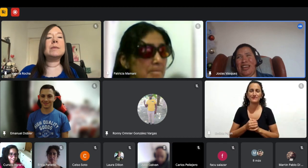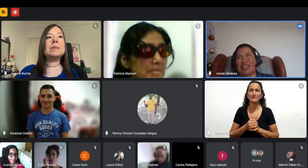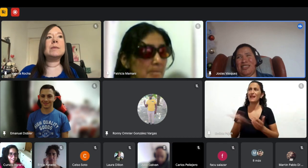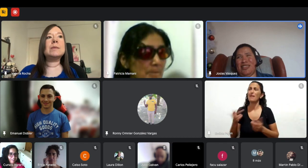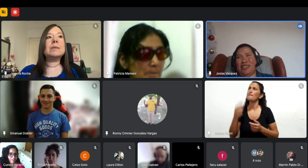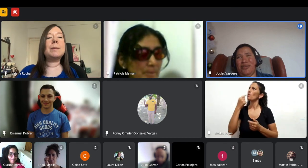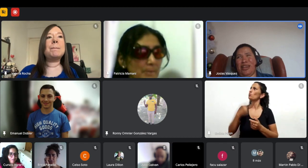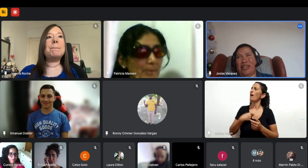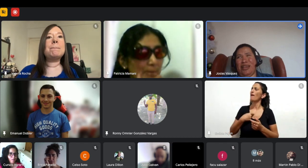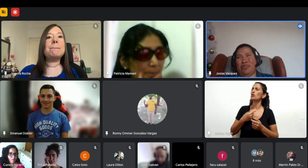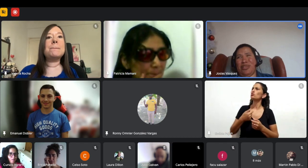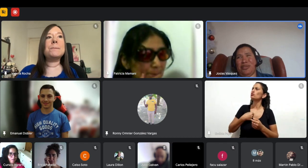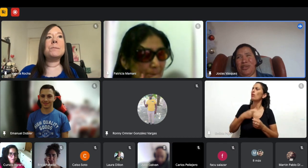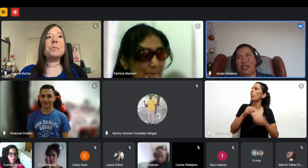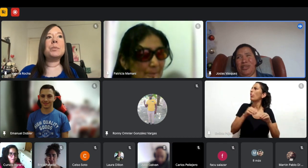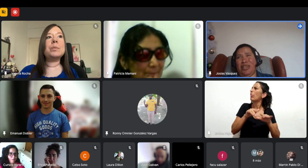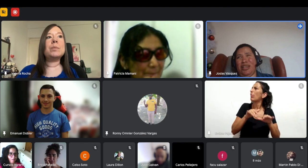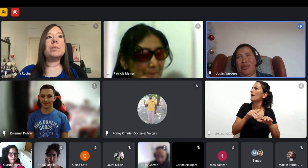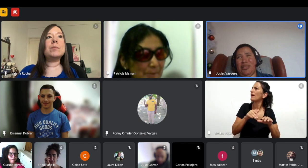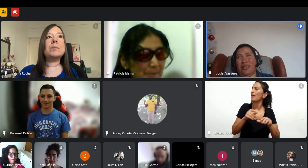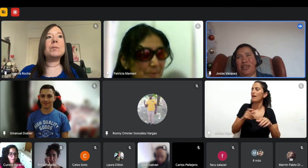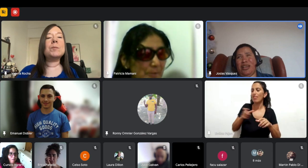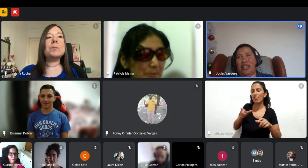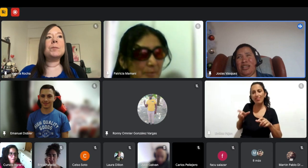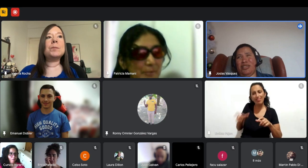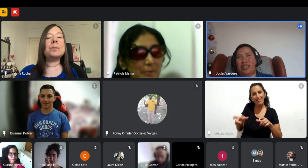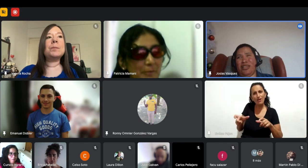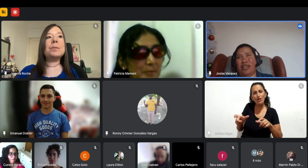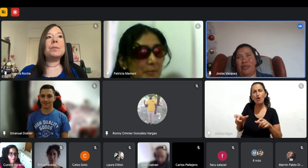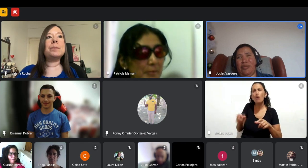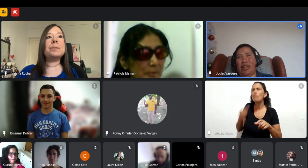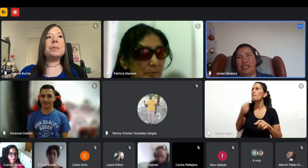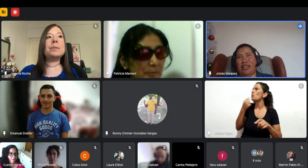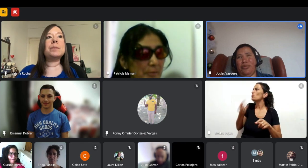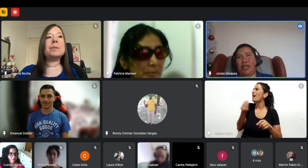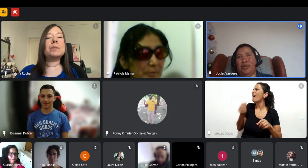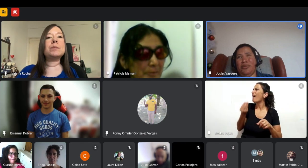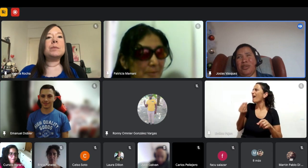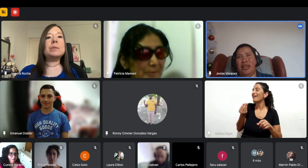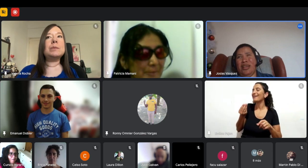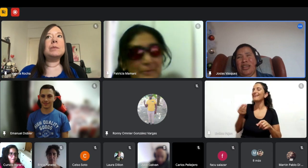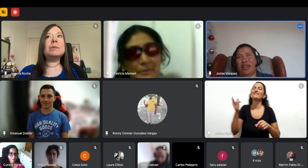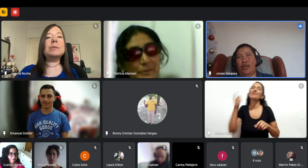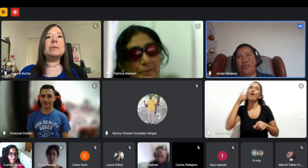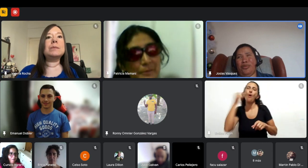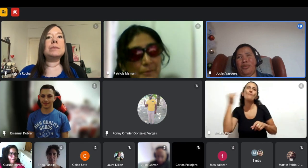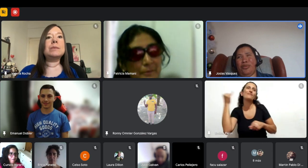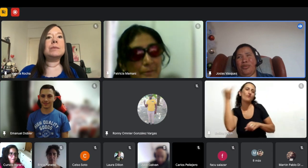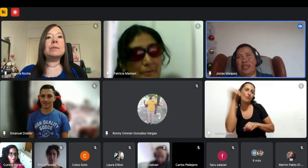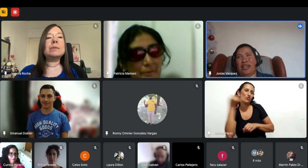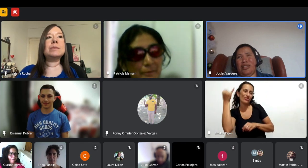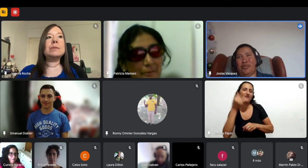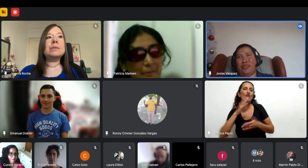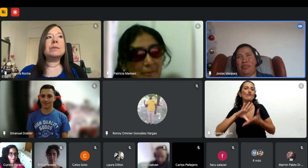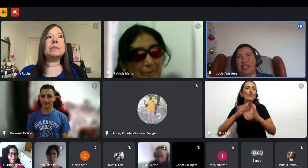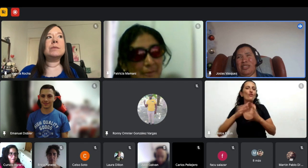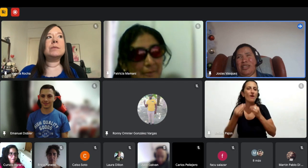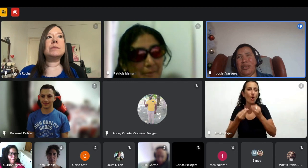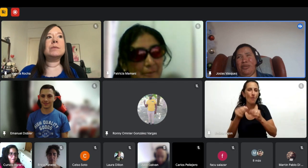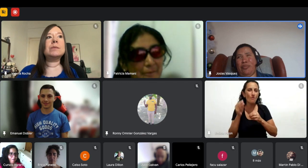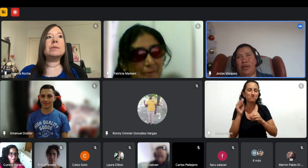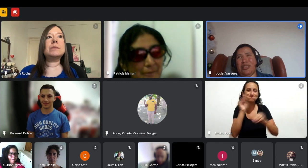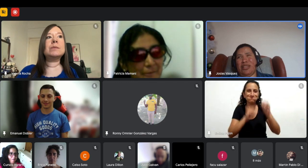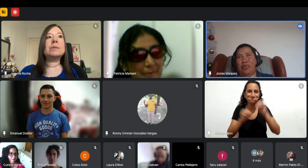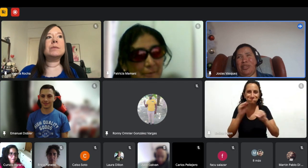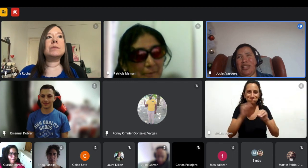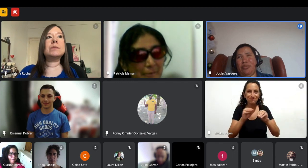de qué es ese disco que le pusiste ahorita y él me decía este es el que instala windows y cómo lo instala entonces él me